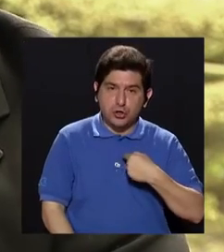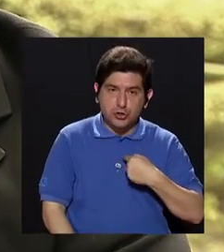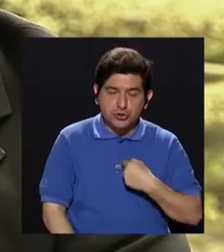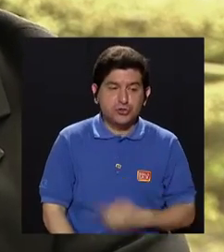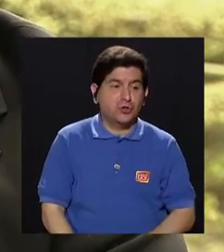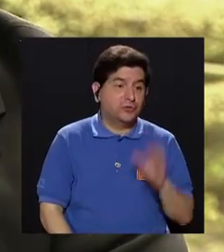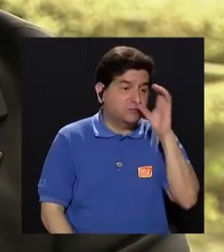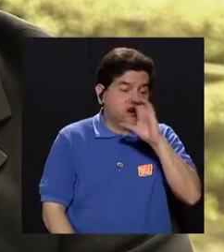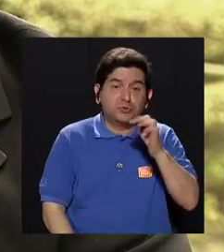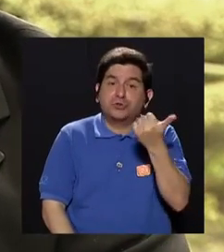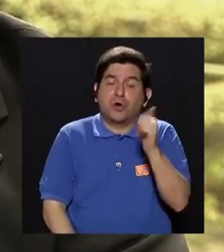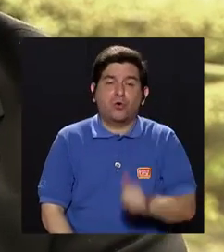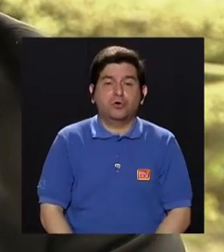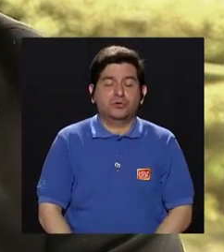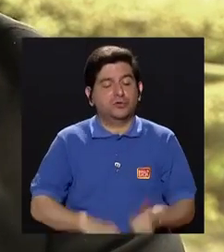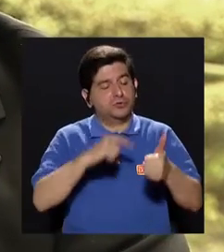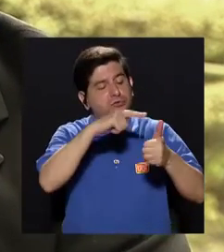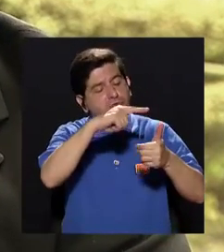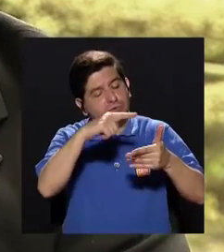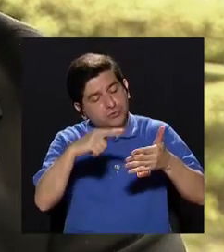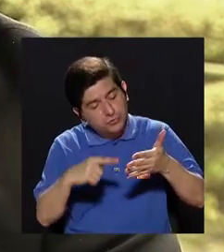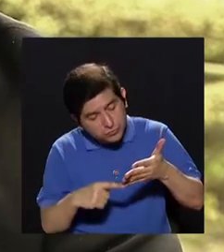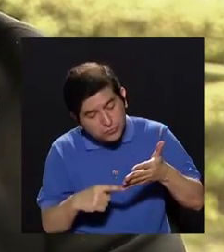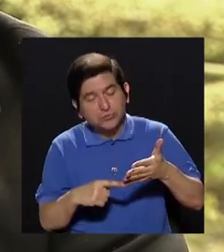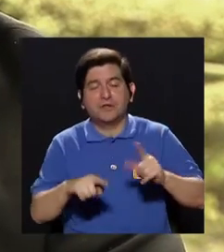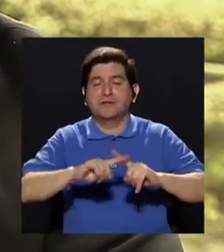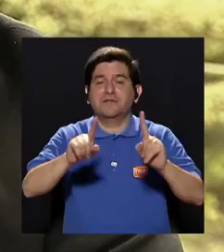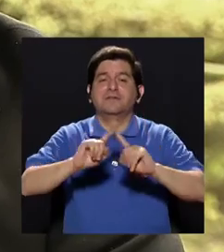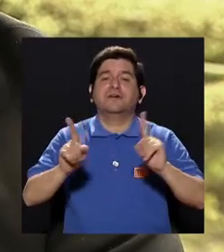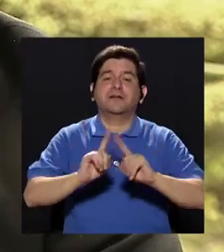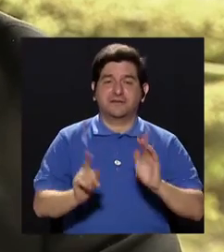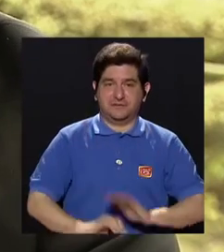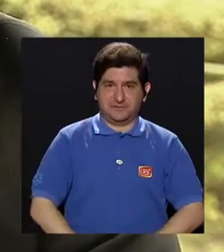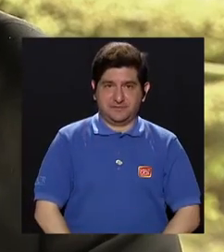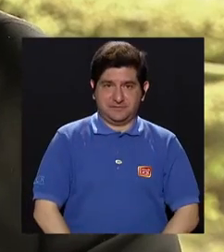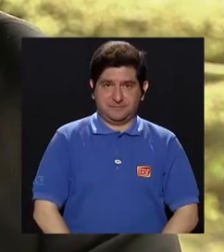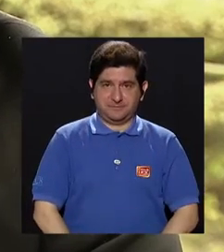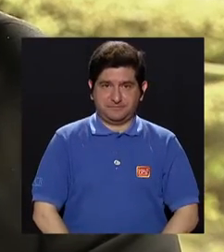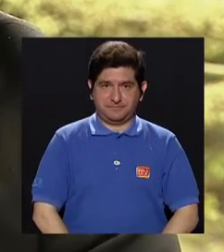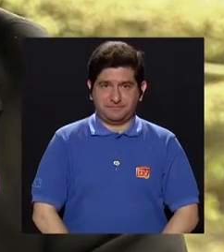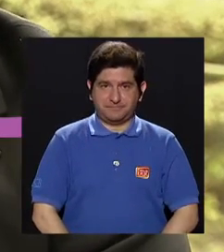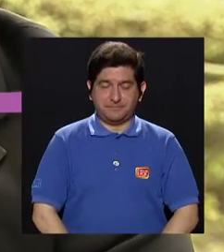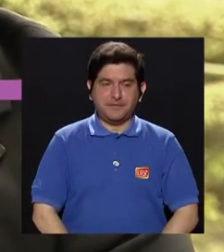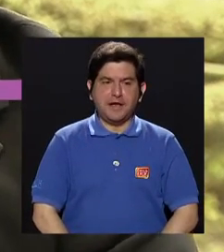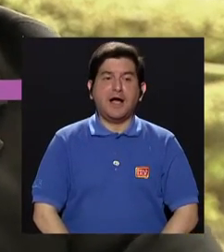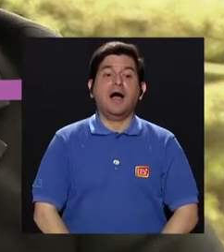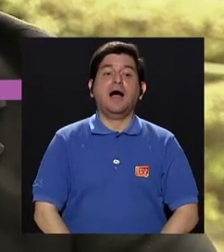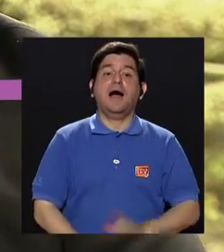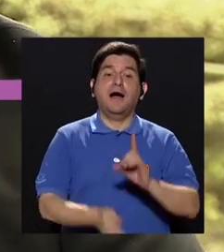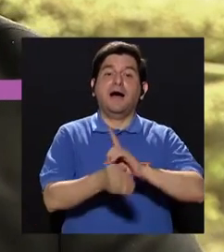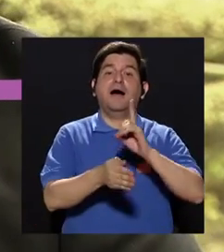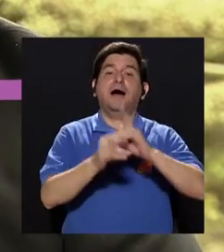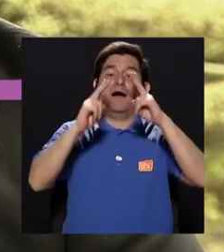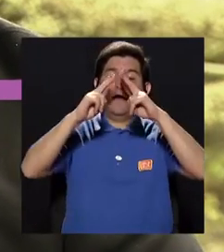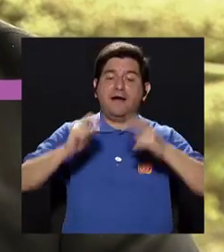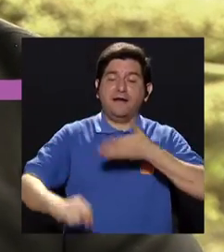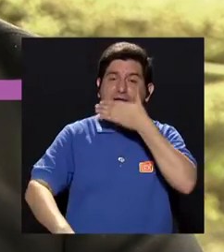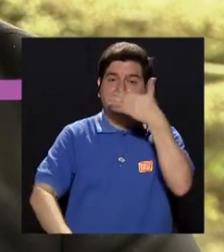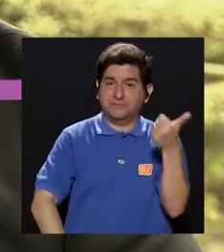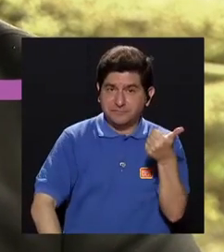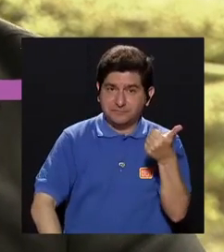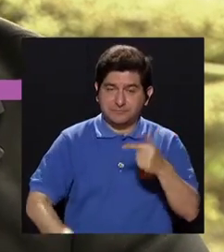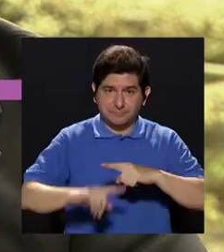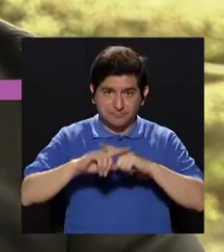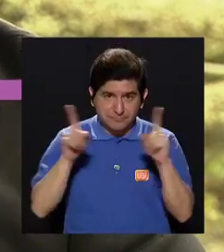incursionar en otros, he utilizado este otro, este otro, este antiácido, este, el otro, y así abiertamente el médico podrá juzgar mejor, pero